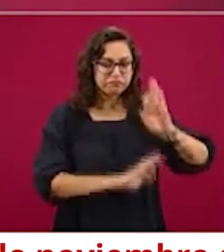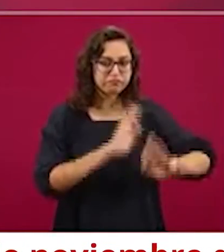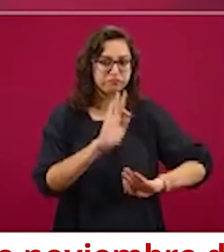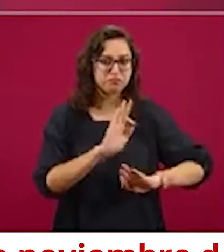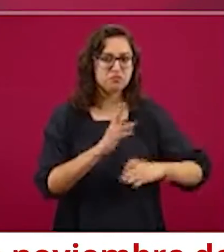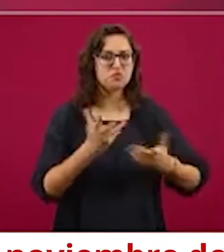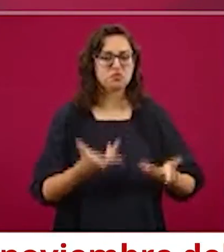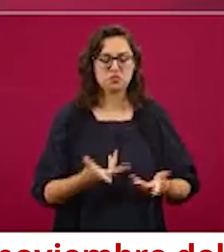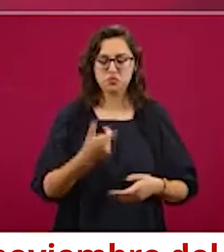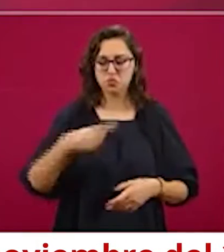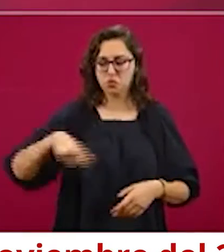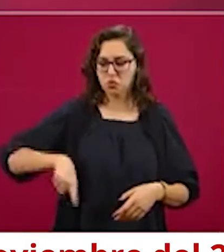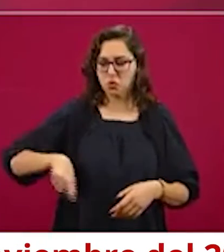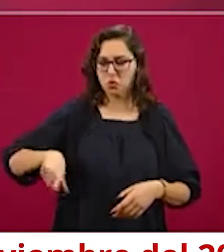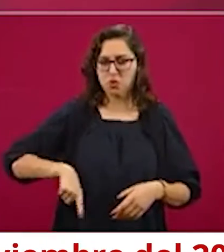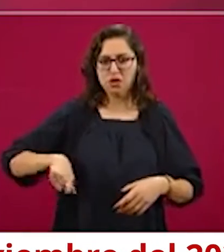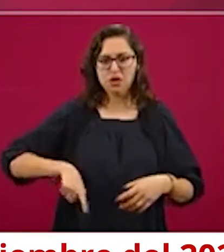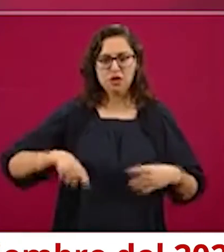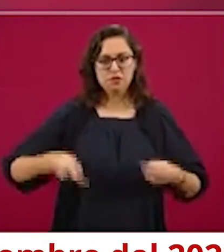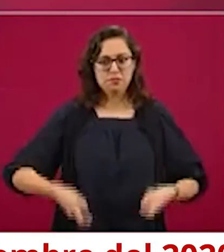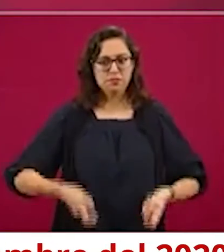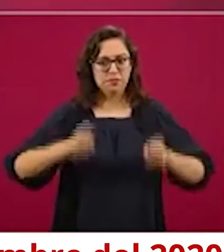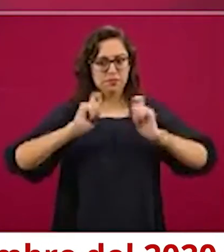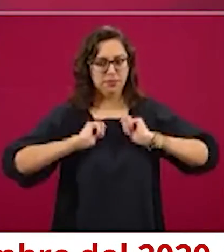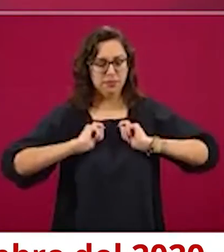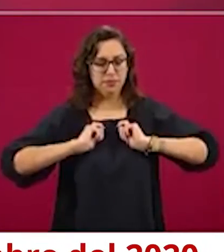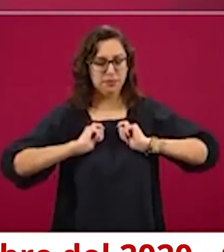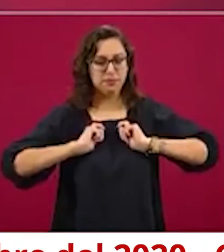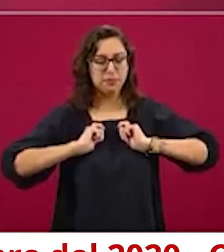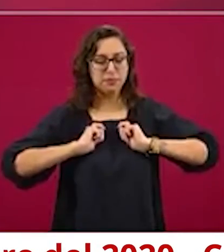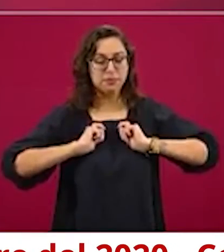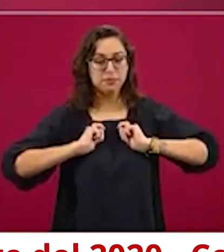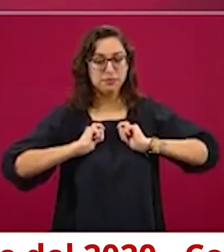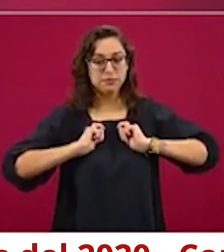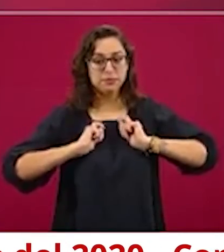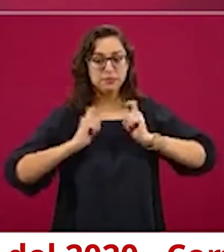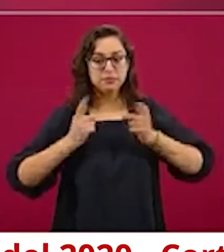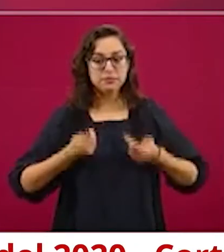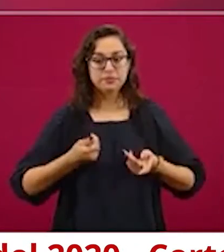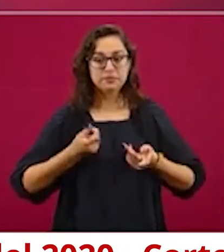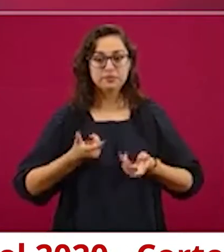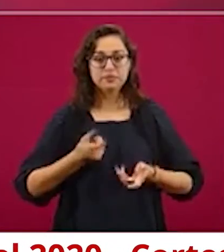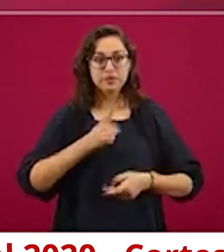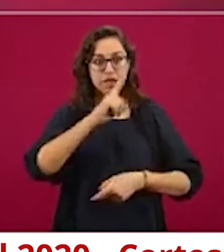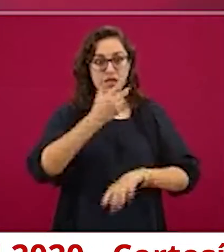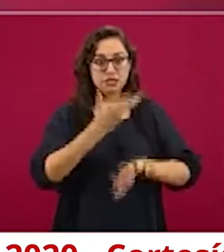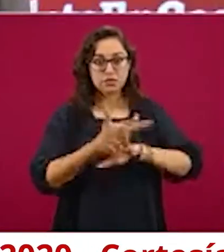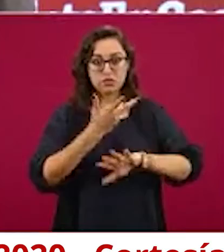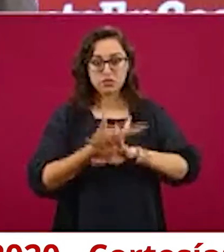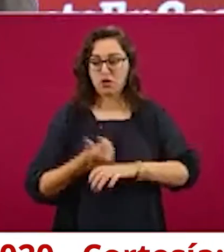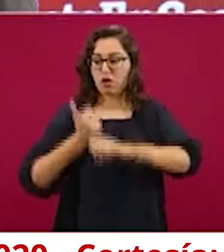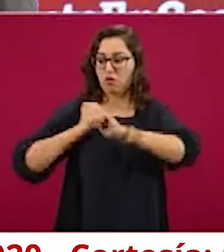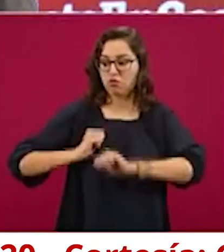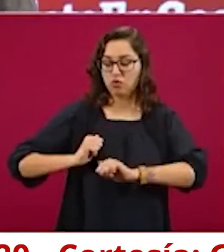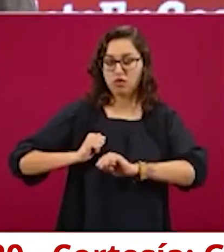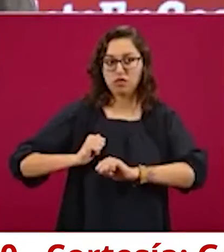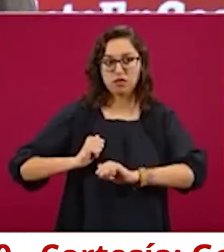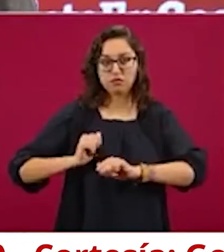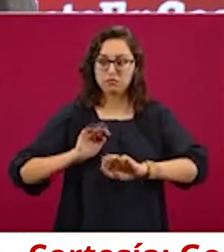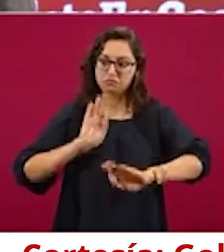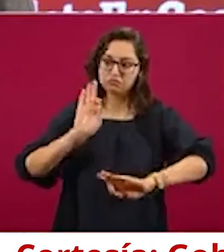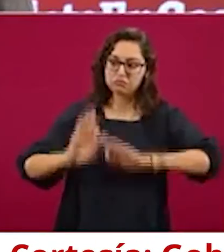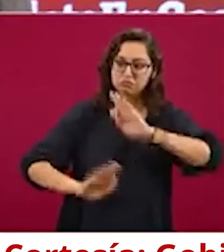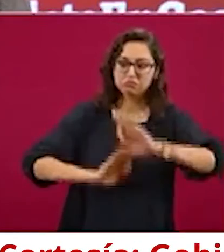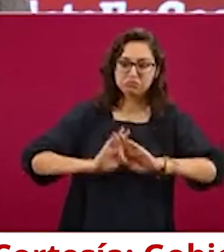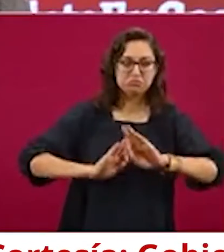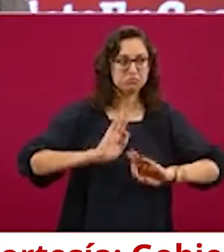que estamos en el gobierno, de parte de las autoridades estadounidenses, ha sido